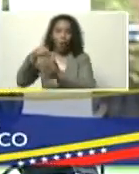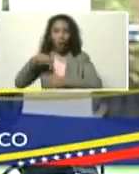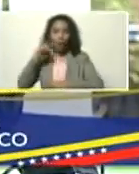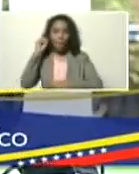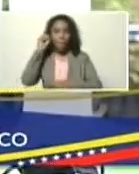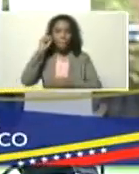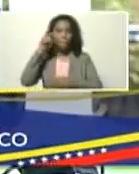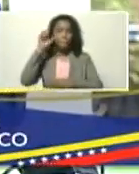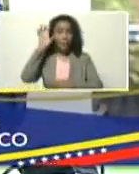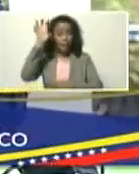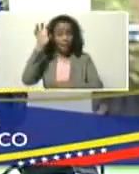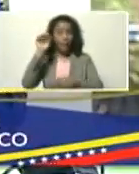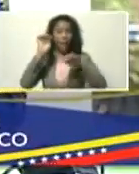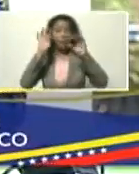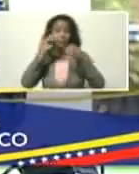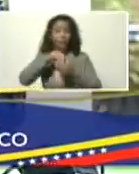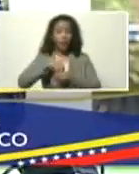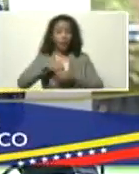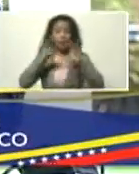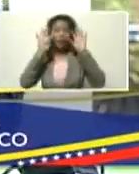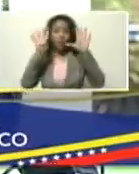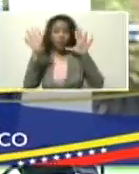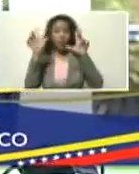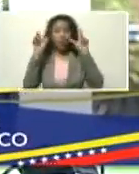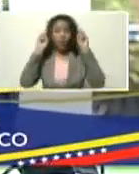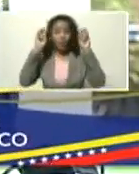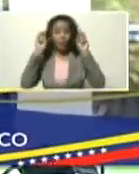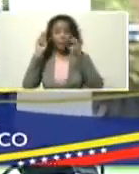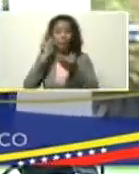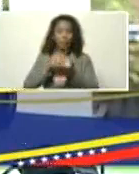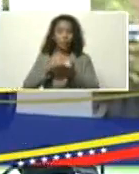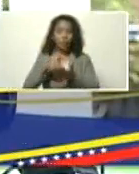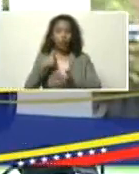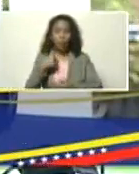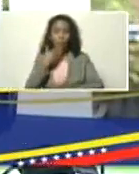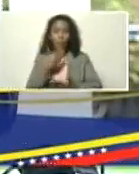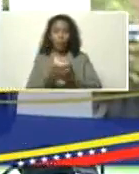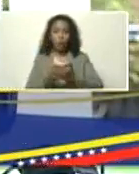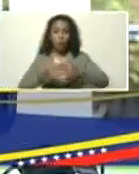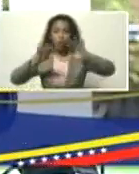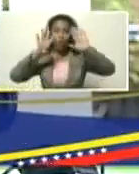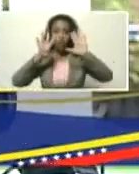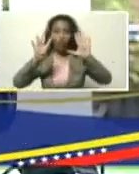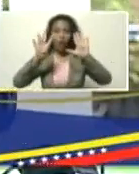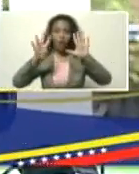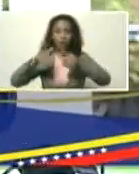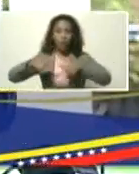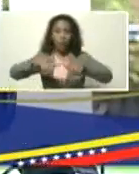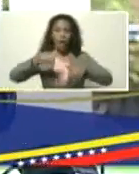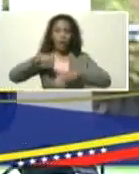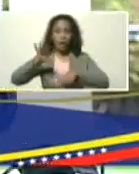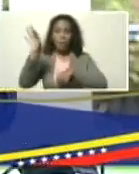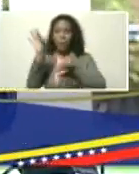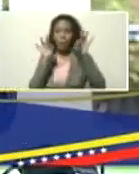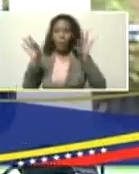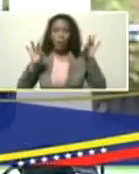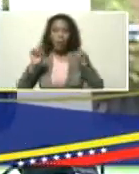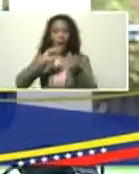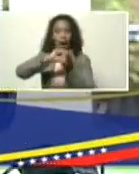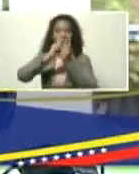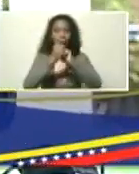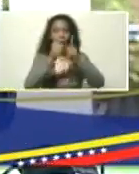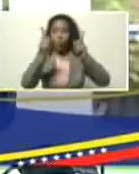dentro de nueve áreas seleccionadas a participar. Me permito leer las nueve áreas seleccionadas, específicamente cambio